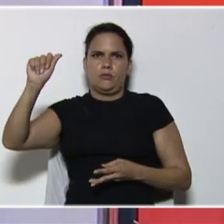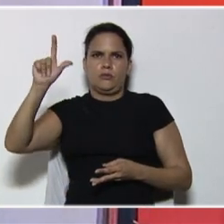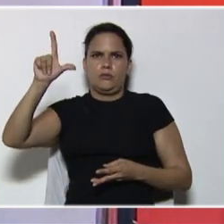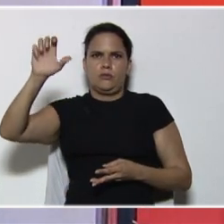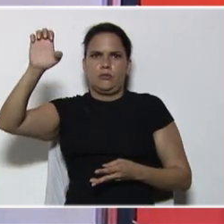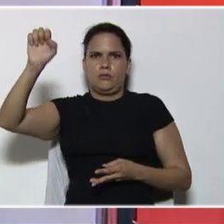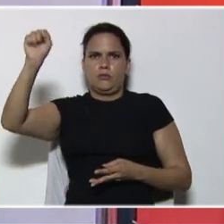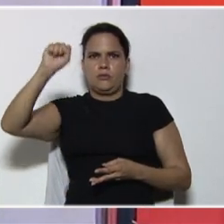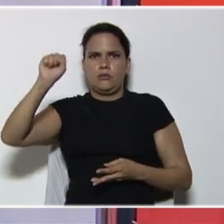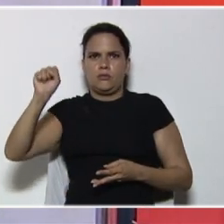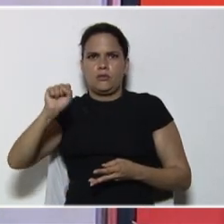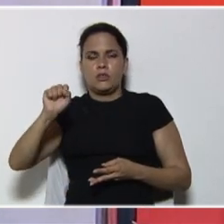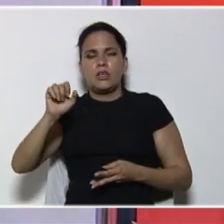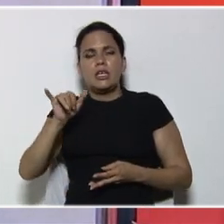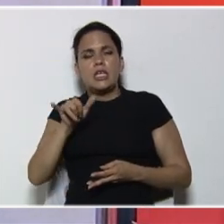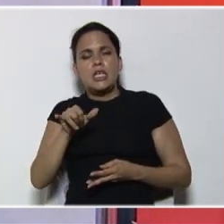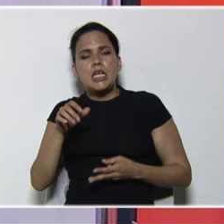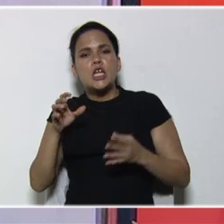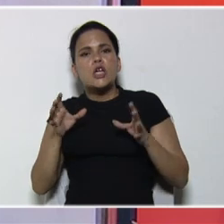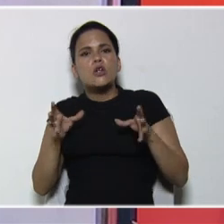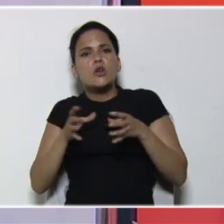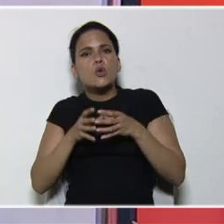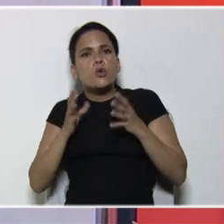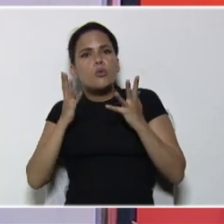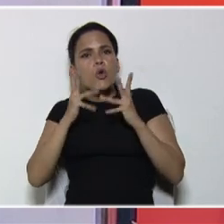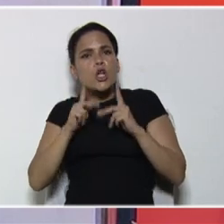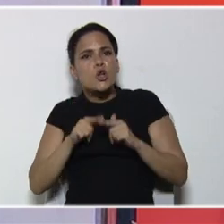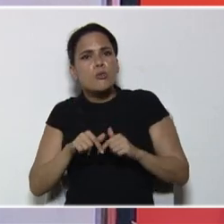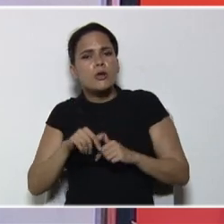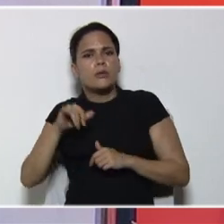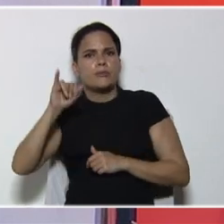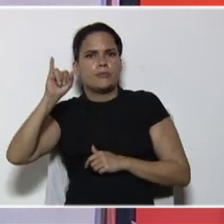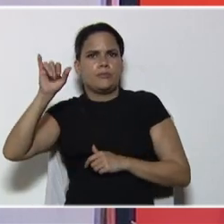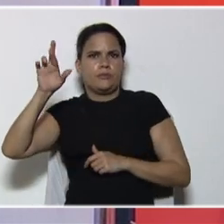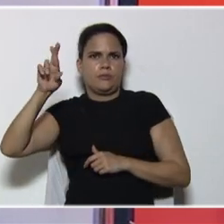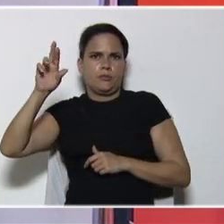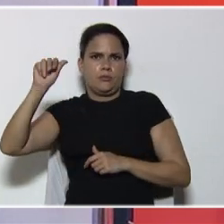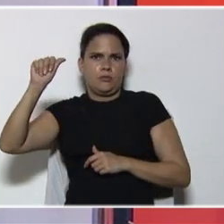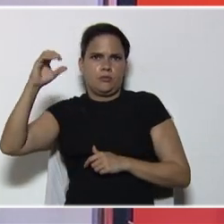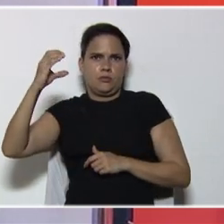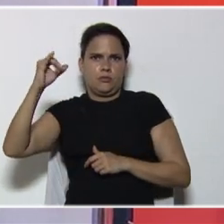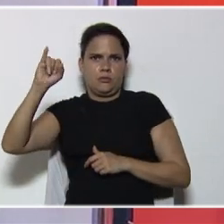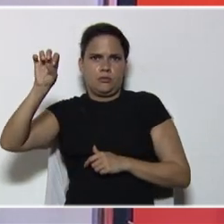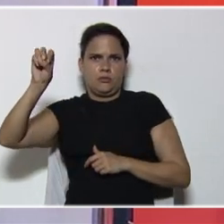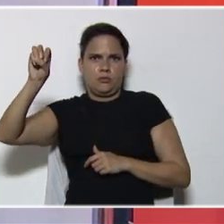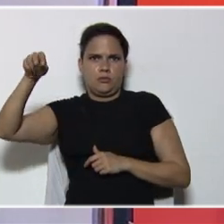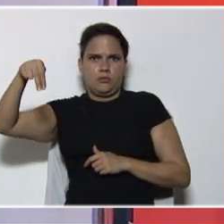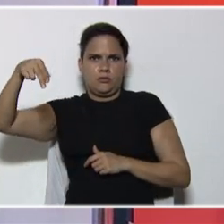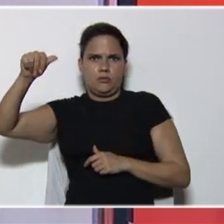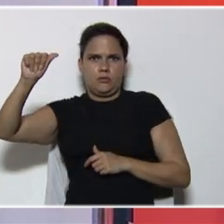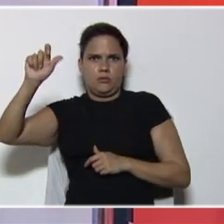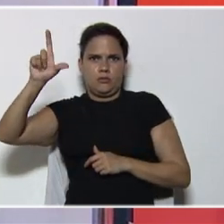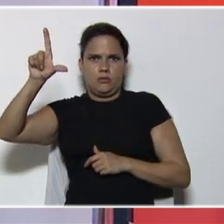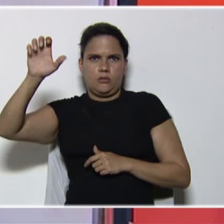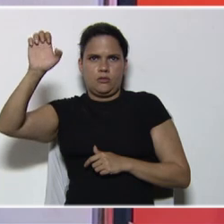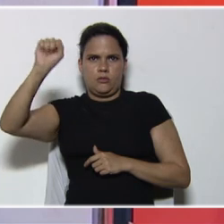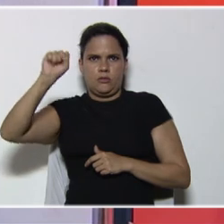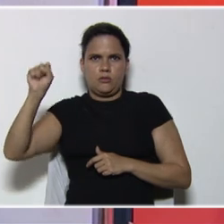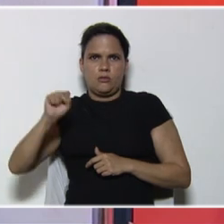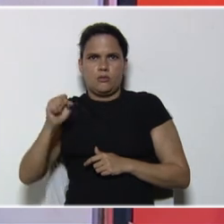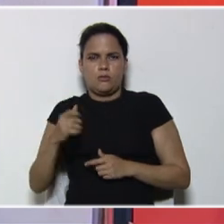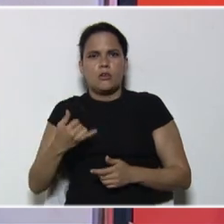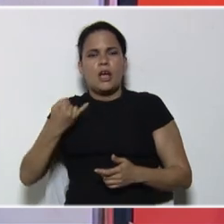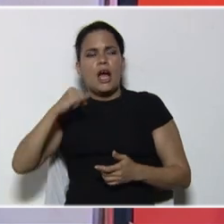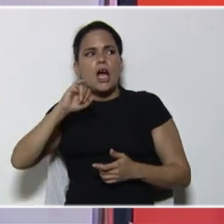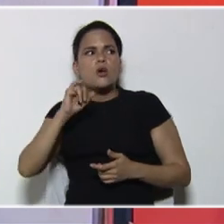irracionales, el conjunto, de los números irracionales, tiene cantidades, de decimales, infinitas, y que no